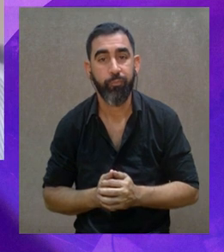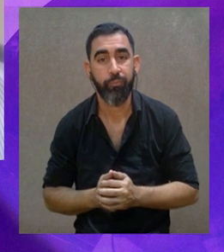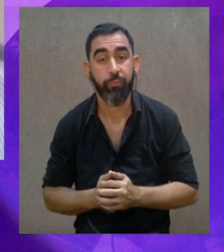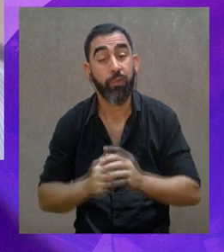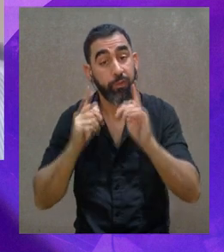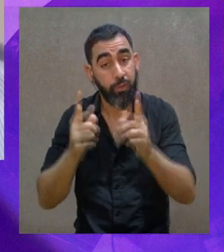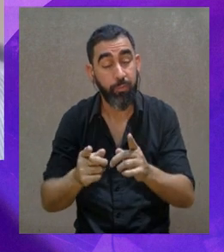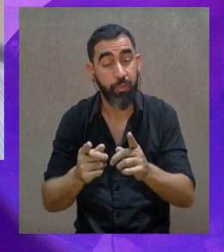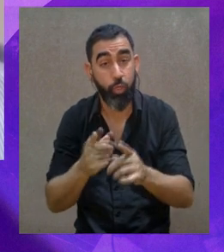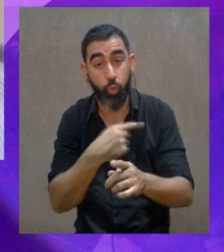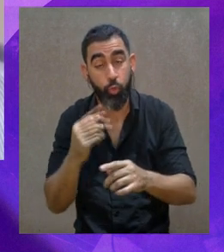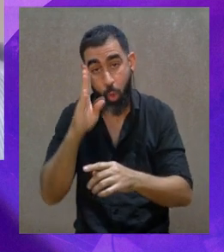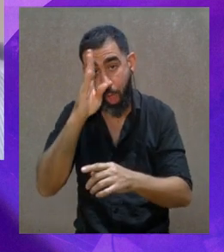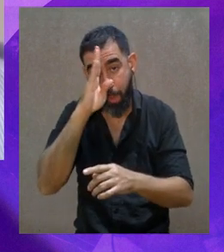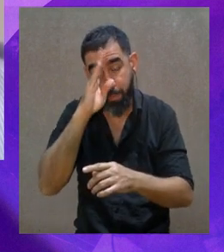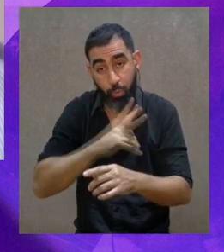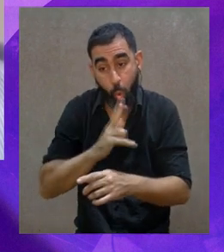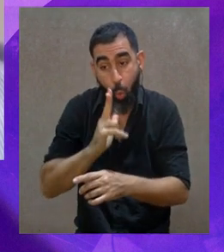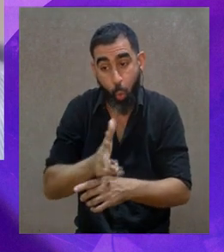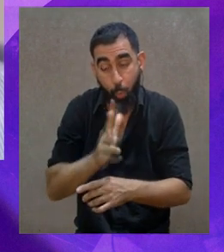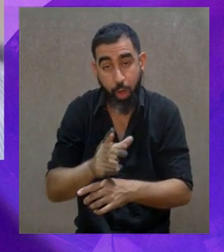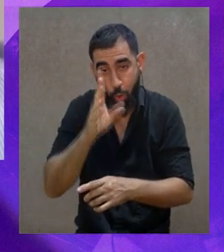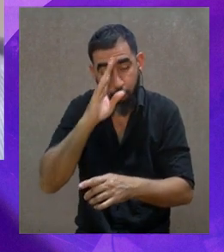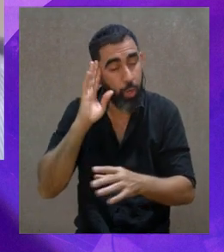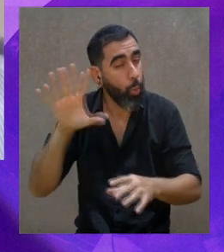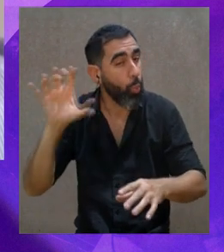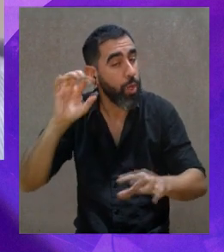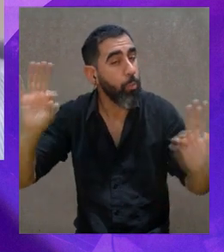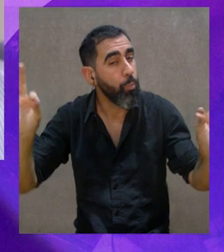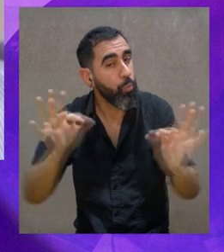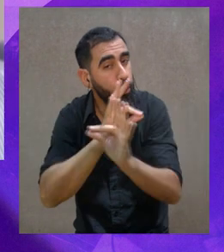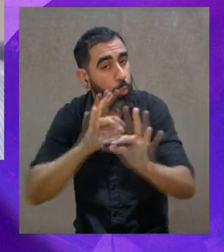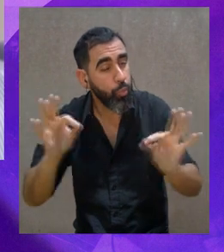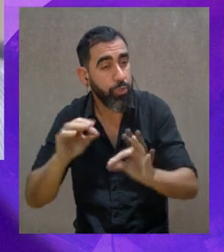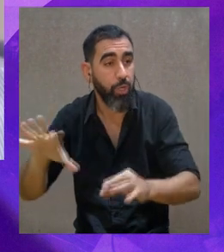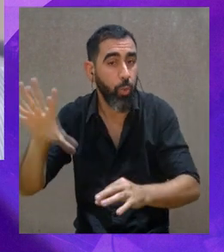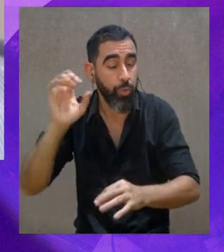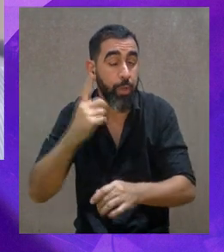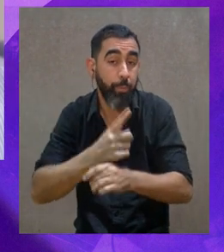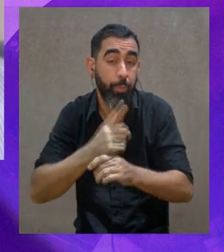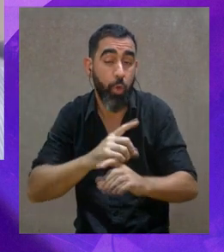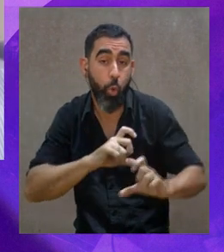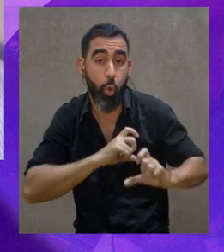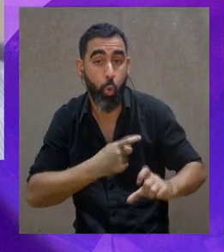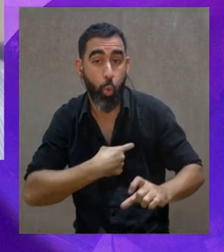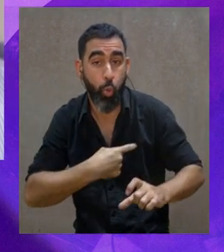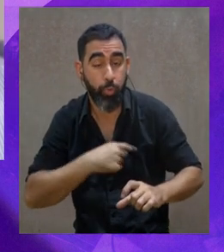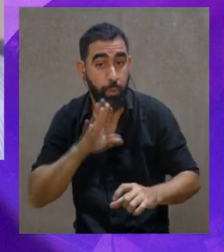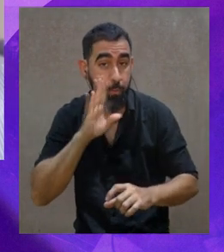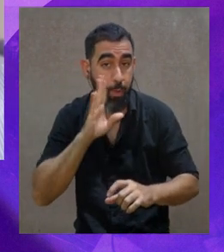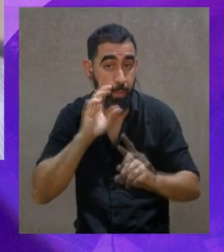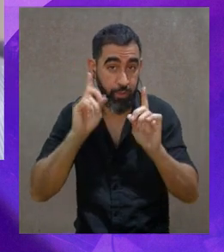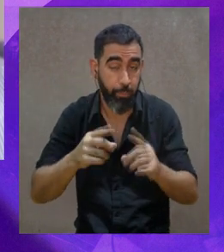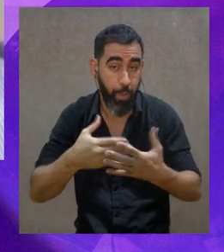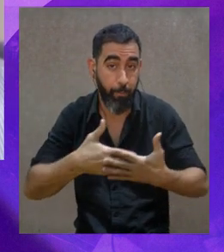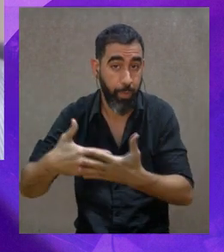Además, nos formamos como seres humanos escuchando música, empezamos escuchando el corazón del latido de